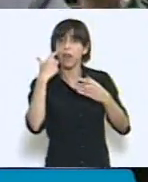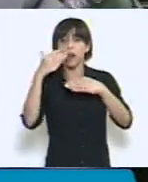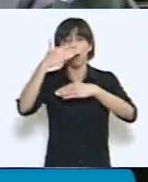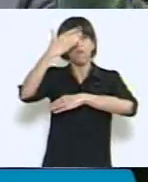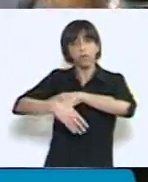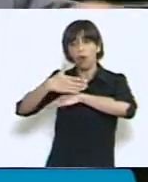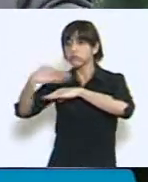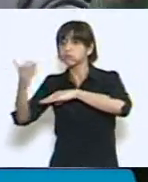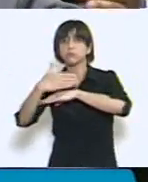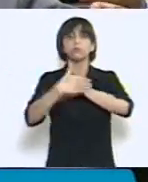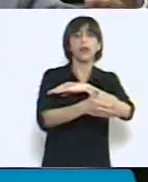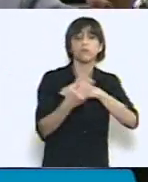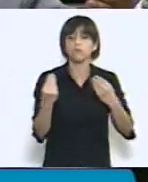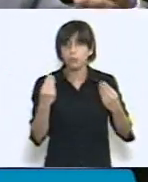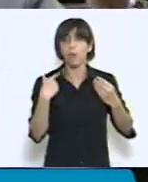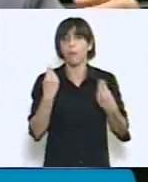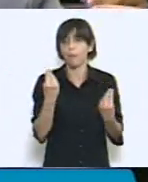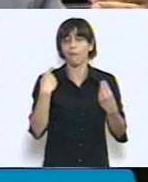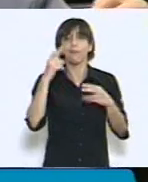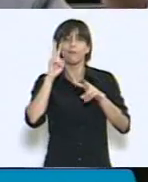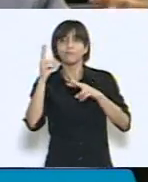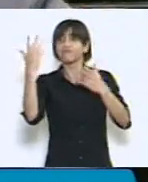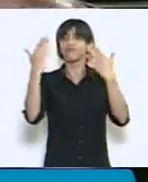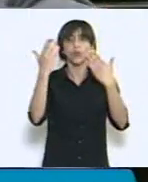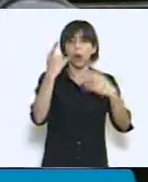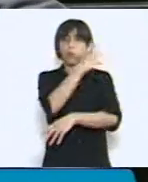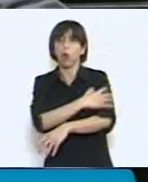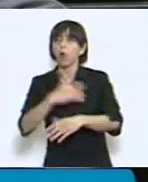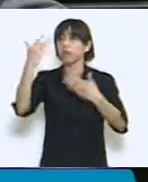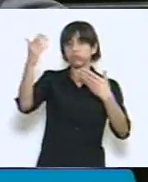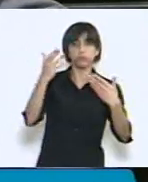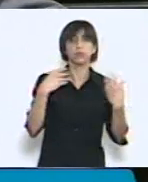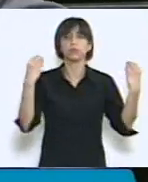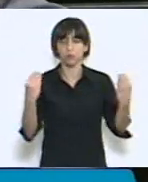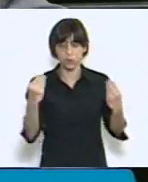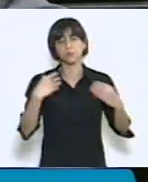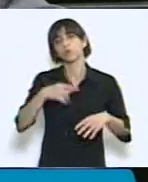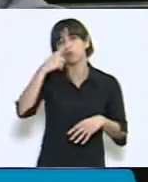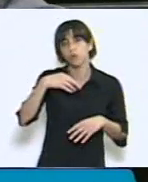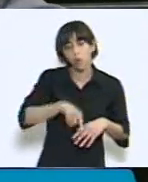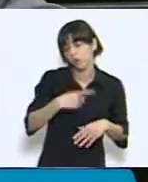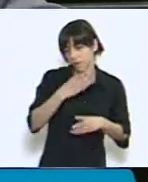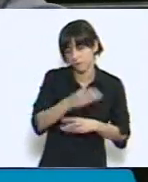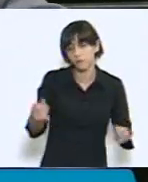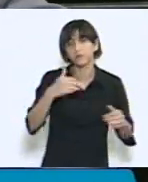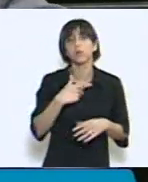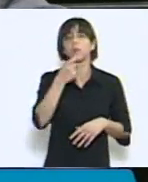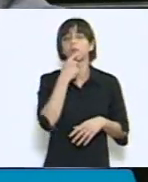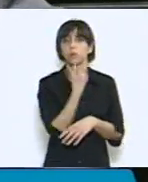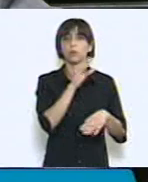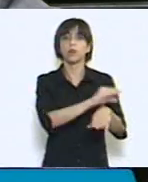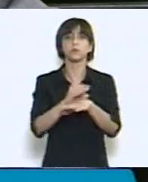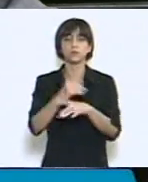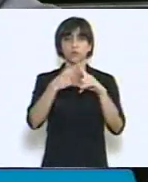pobreza, y eso tiene que ser un estudio bien racional para que entre. Para terminar, por ejemplo, la Asignación Universal,